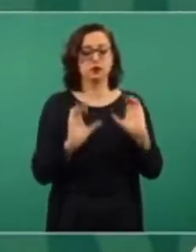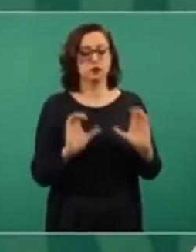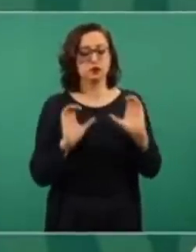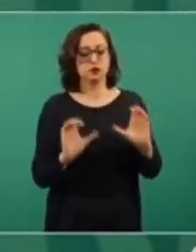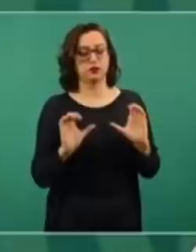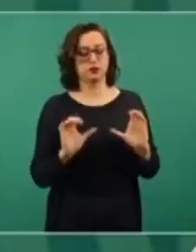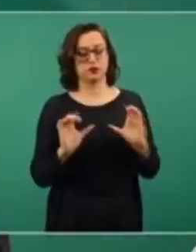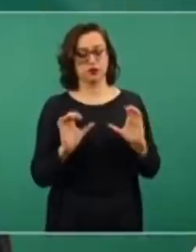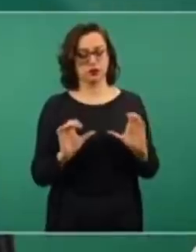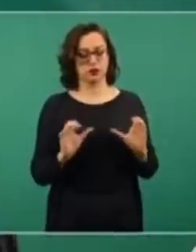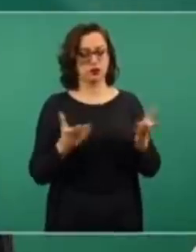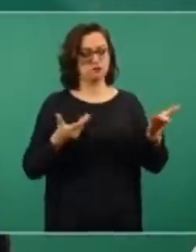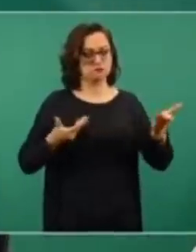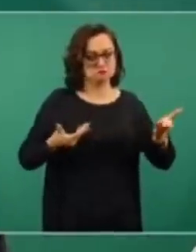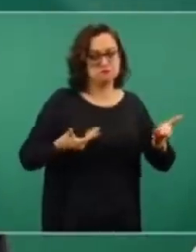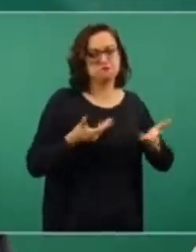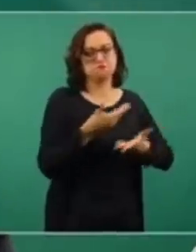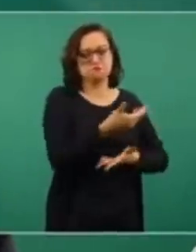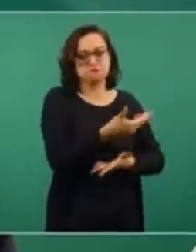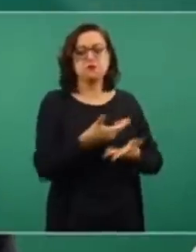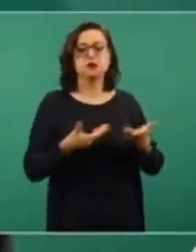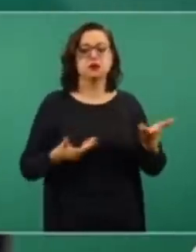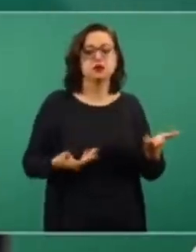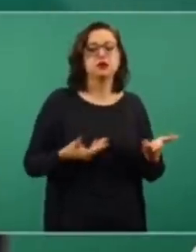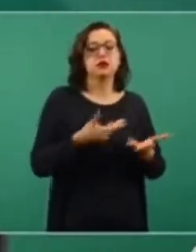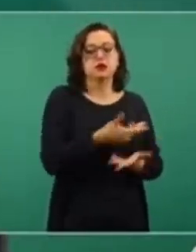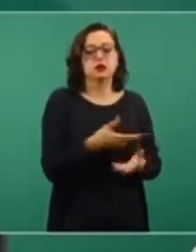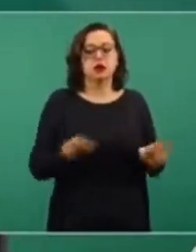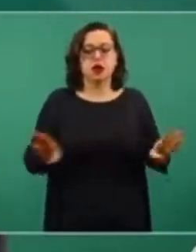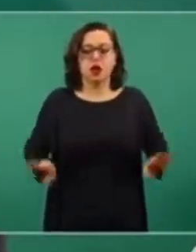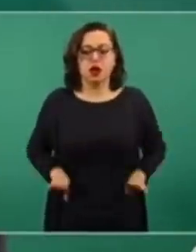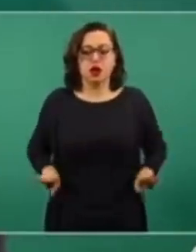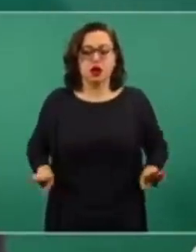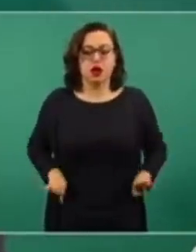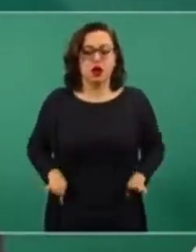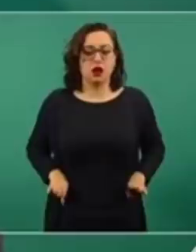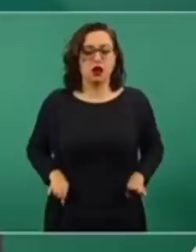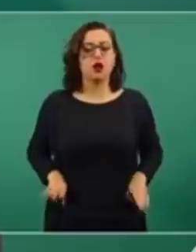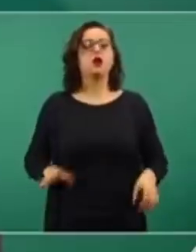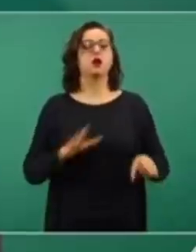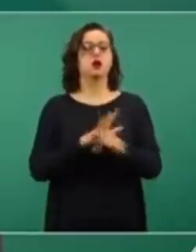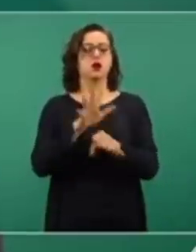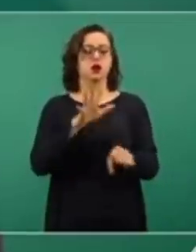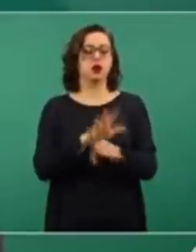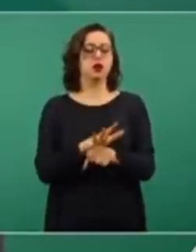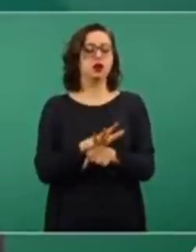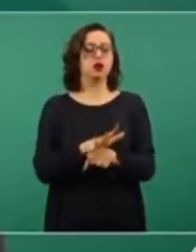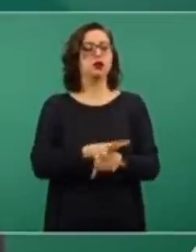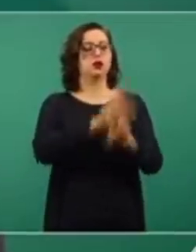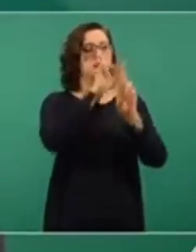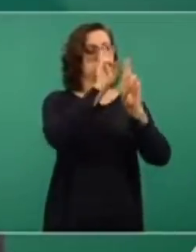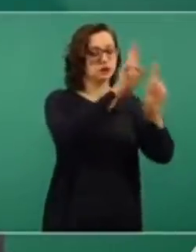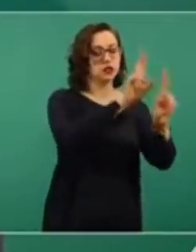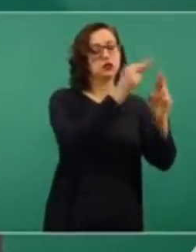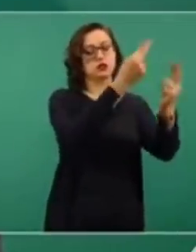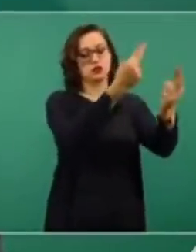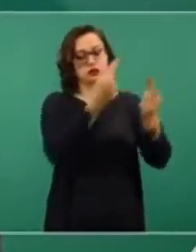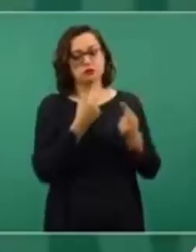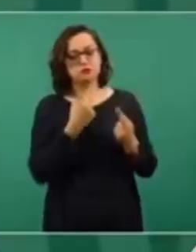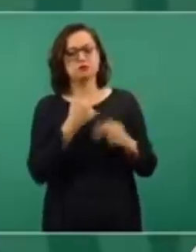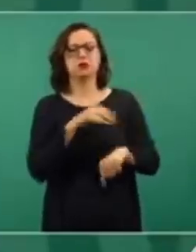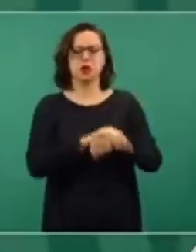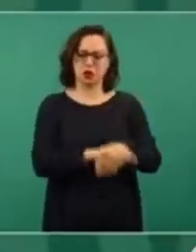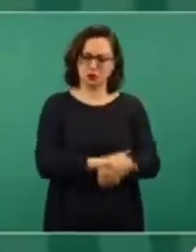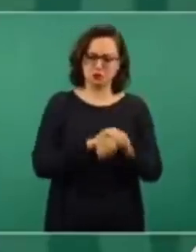se caracterice por el respeto mutuo, por la amistad,